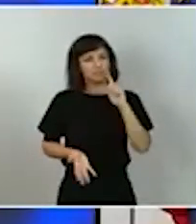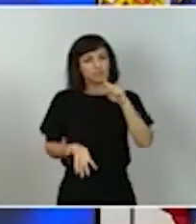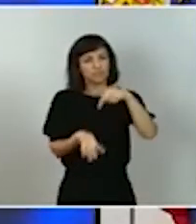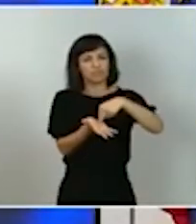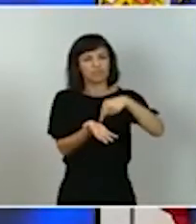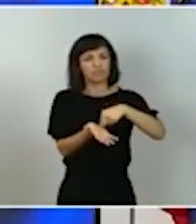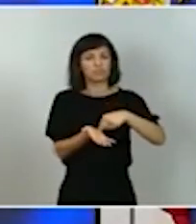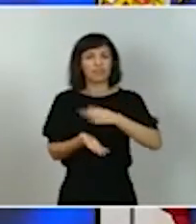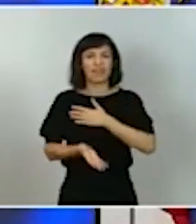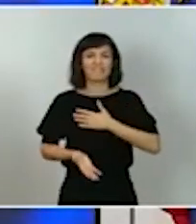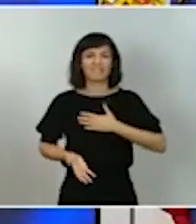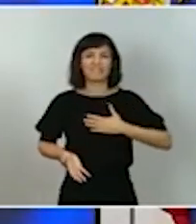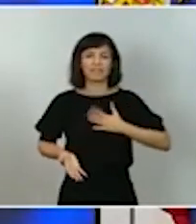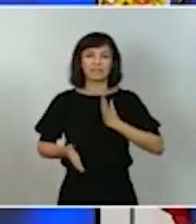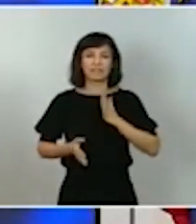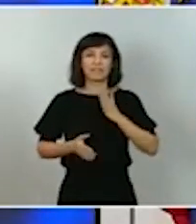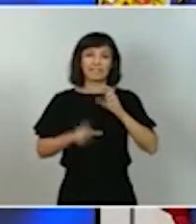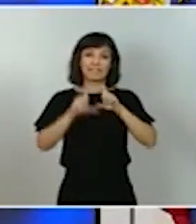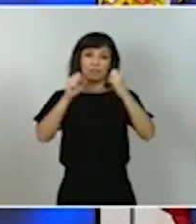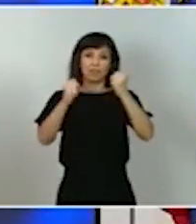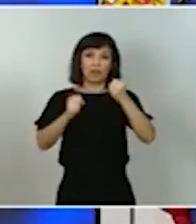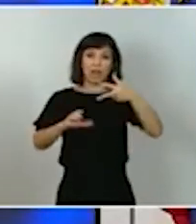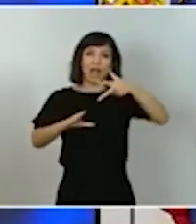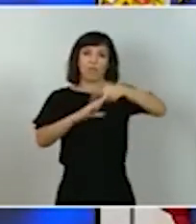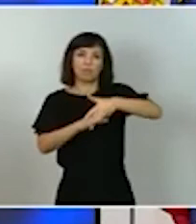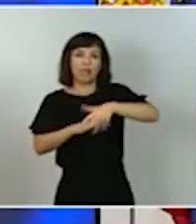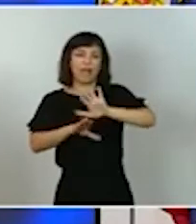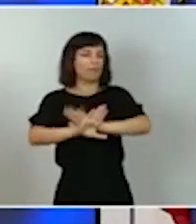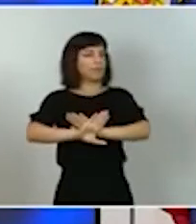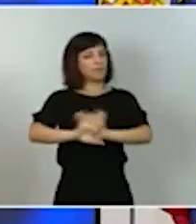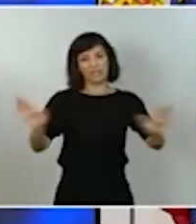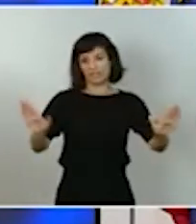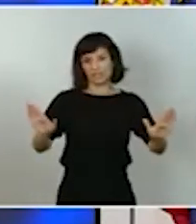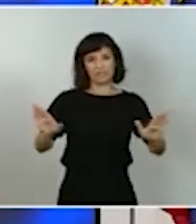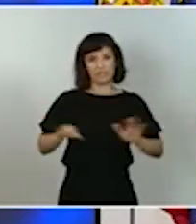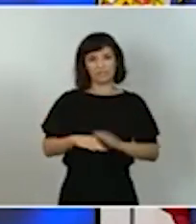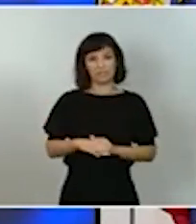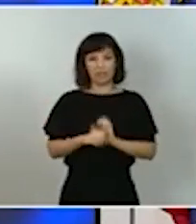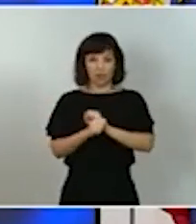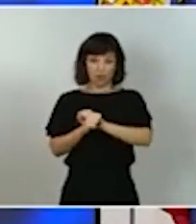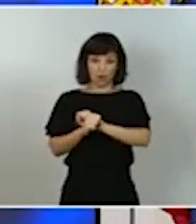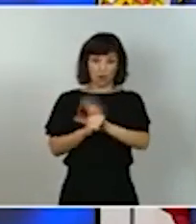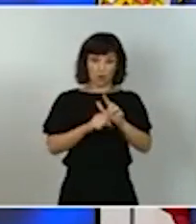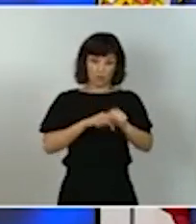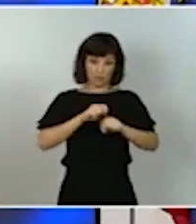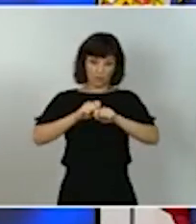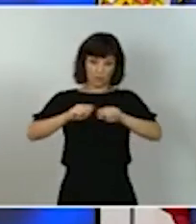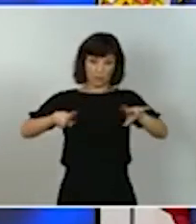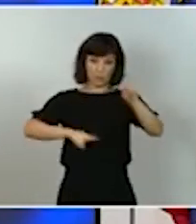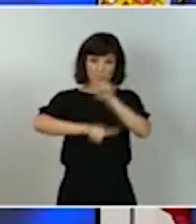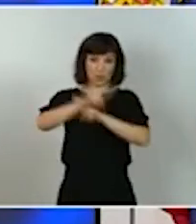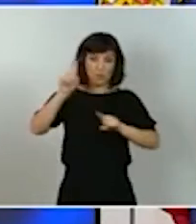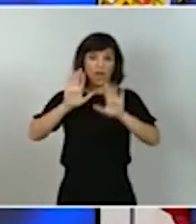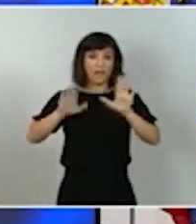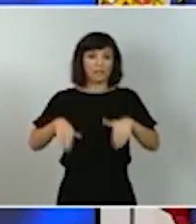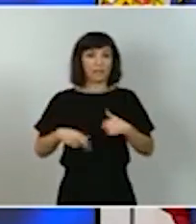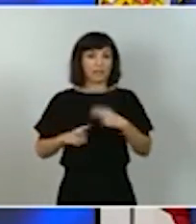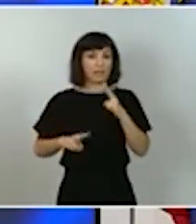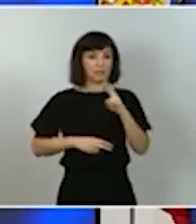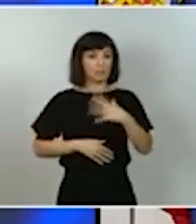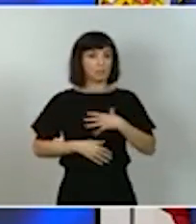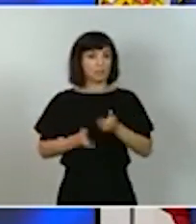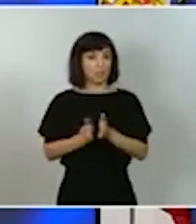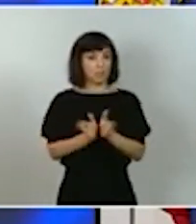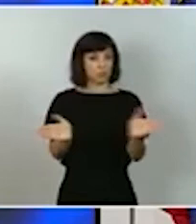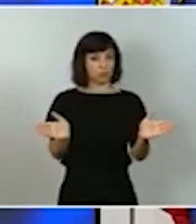cualquier bloqueo institucional tras esta crisis del COVID-19 se alzan dos posibles respuestas la política